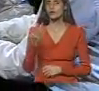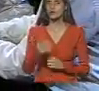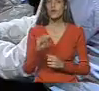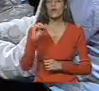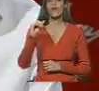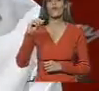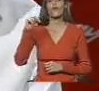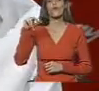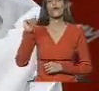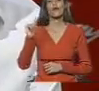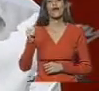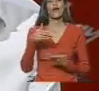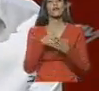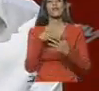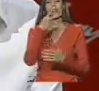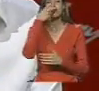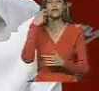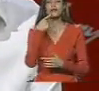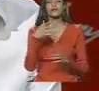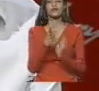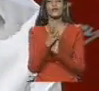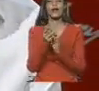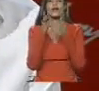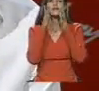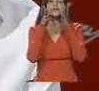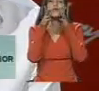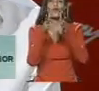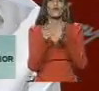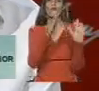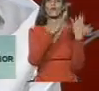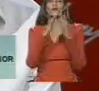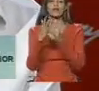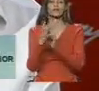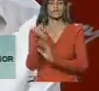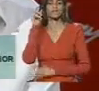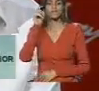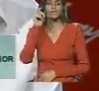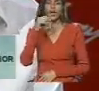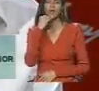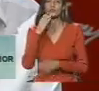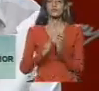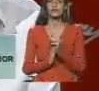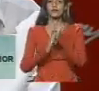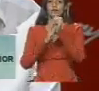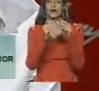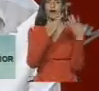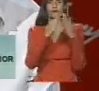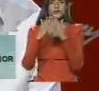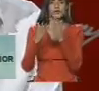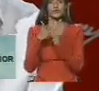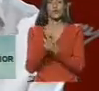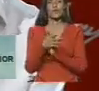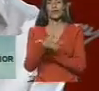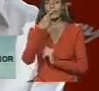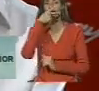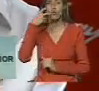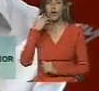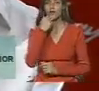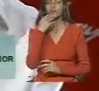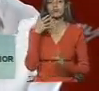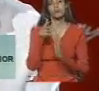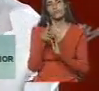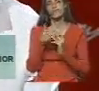La ONU tiene un programa que se llama Los Asesores Comunitarios, que es la formación de líderes comunitarios en materia de droga, pero que es